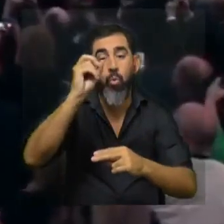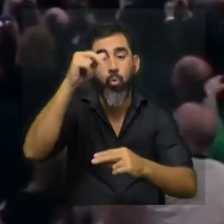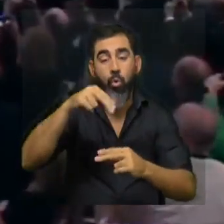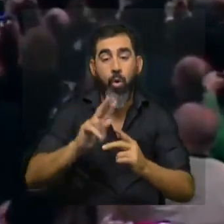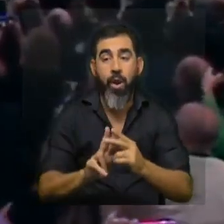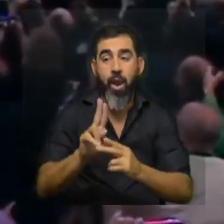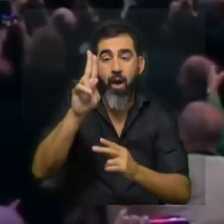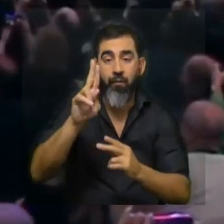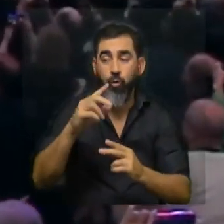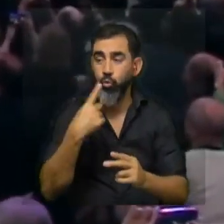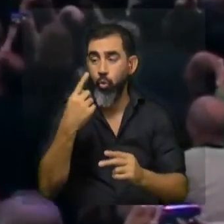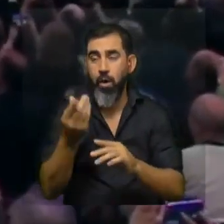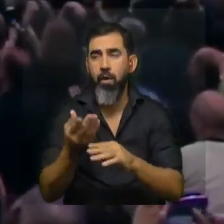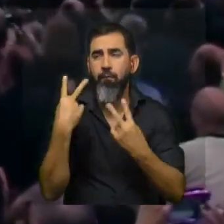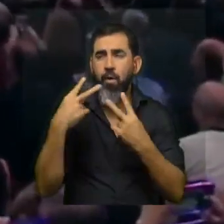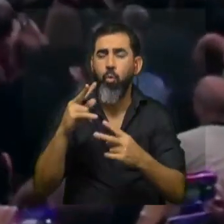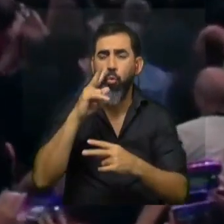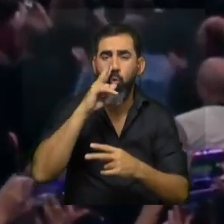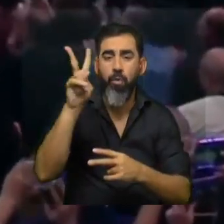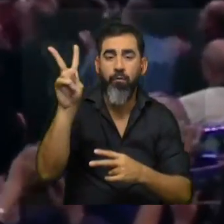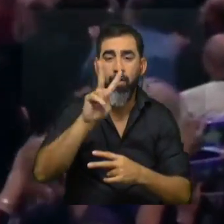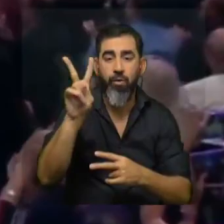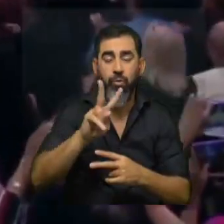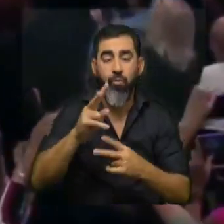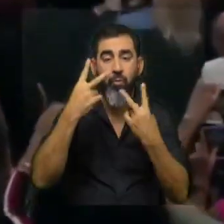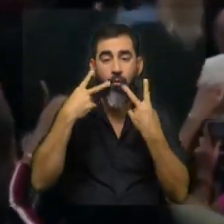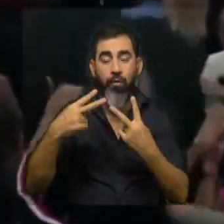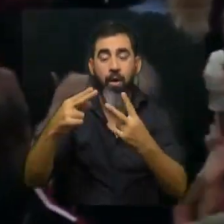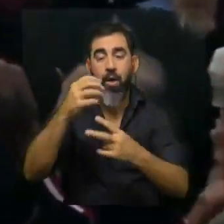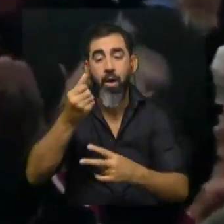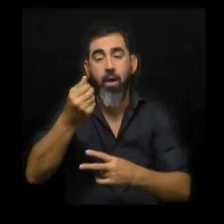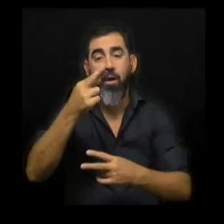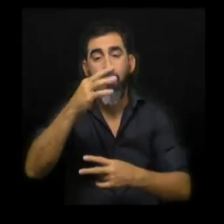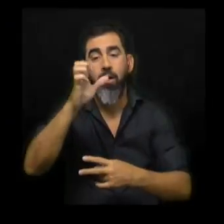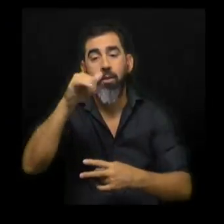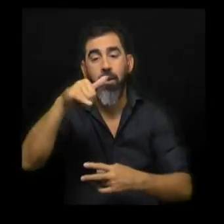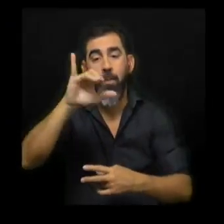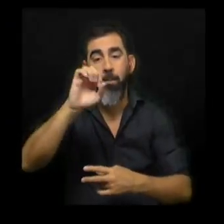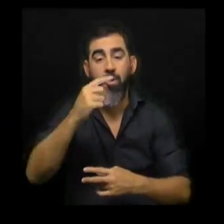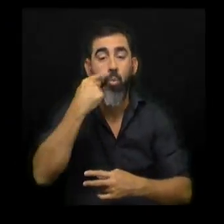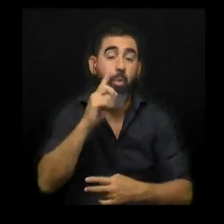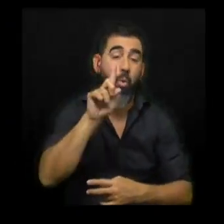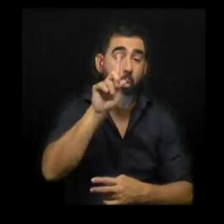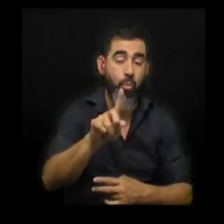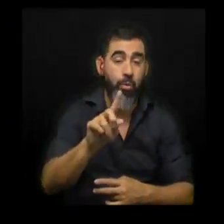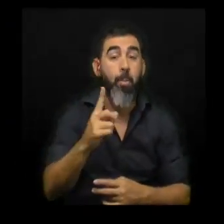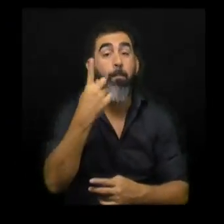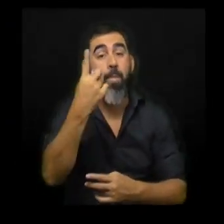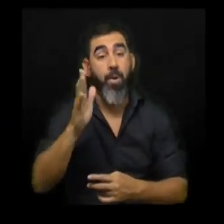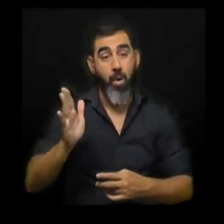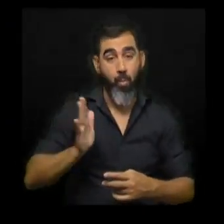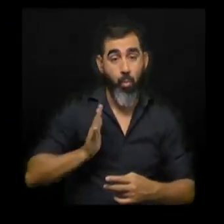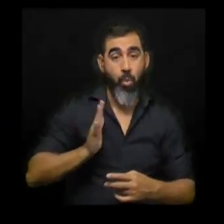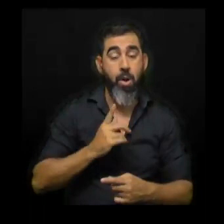y sin tripulantes a fines de 2022 durante la misión Artemis I. Se trata de la primera mujer